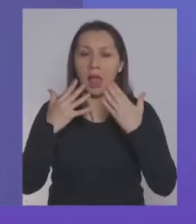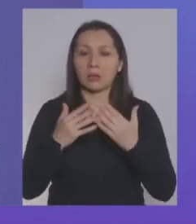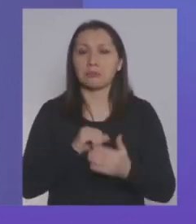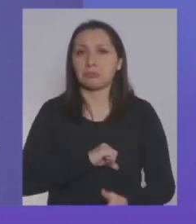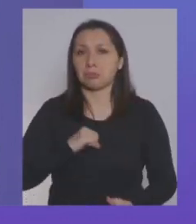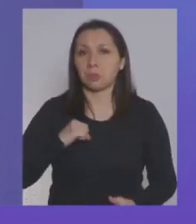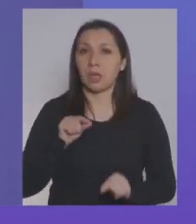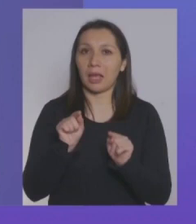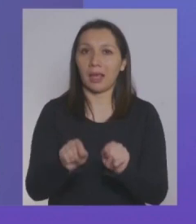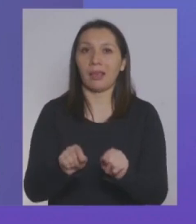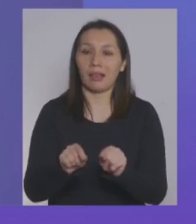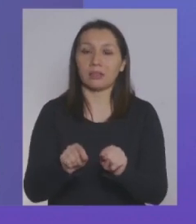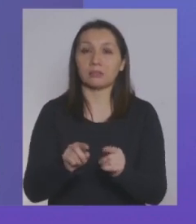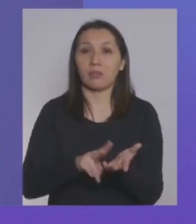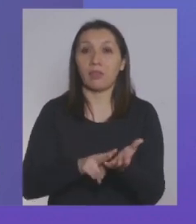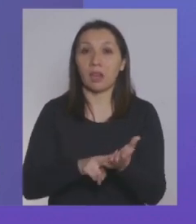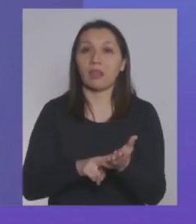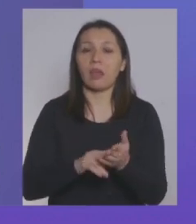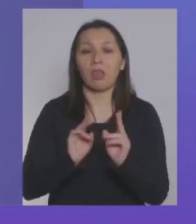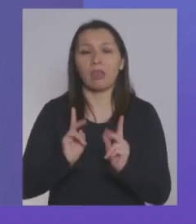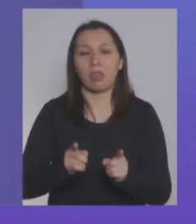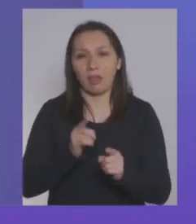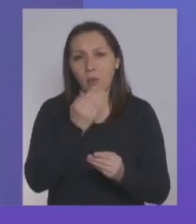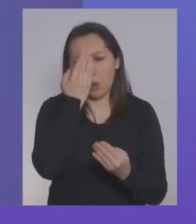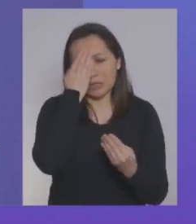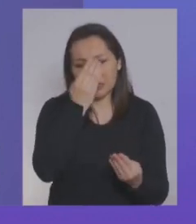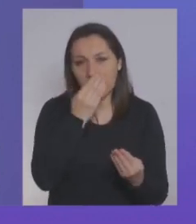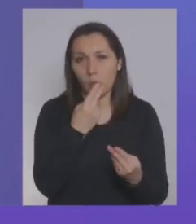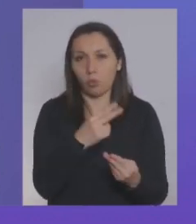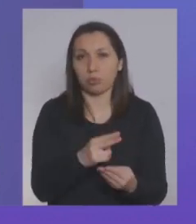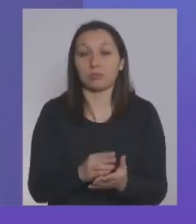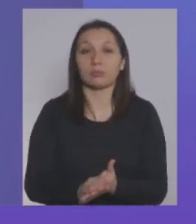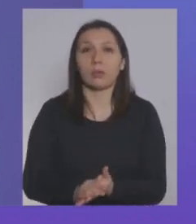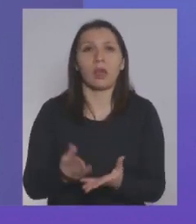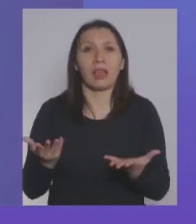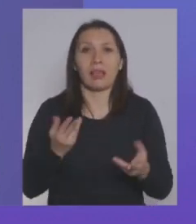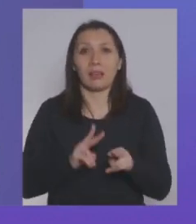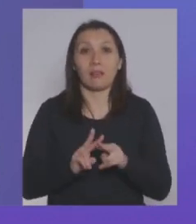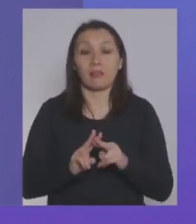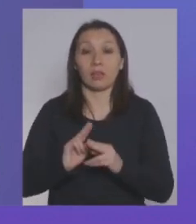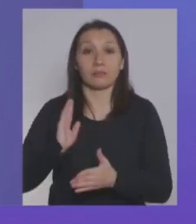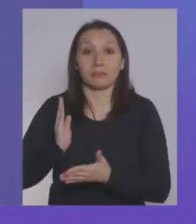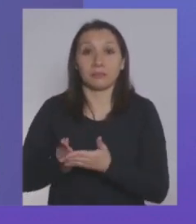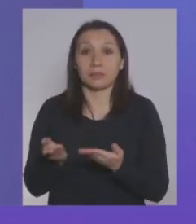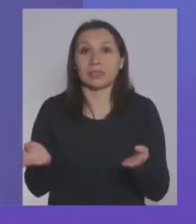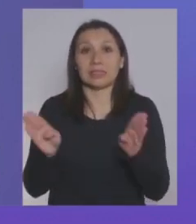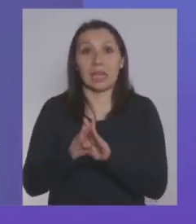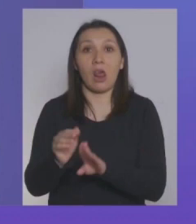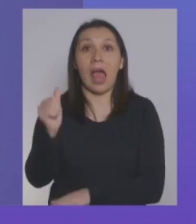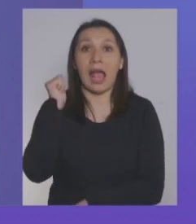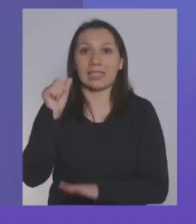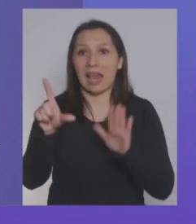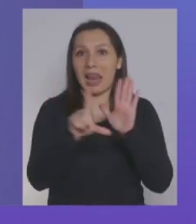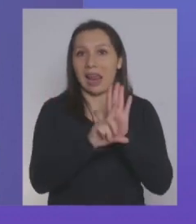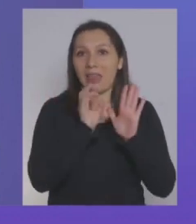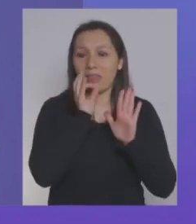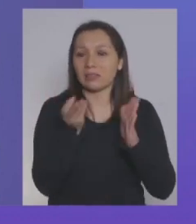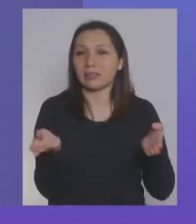satisfacción y creo que eso es encomiable y hay que saludarlo. En lo concreto, ¿cómo nos ha ido? Al cierre, esto se cerró ayer por ley.